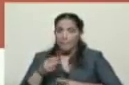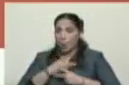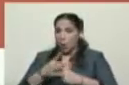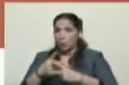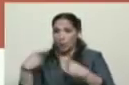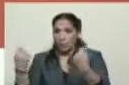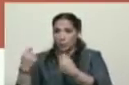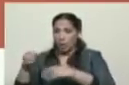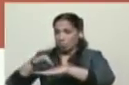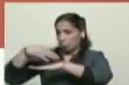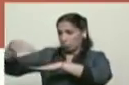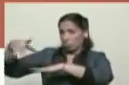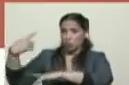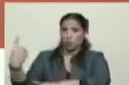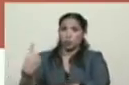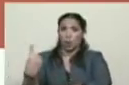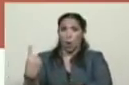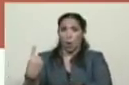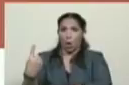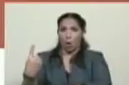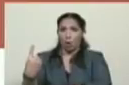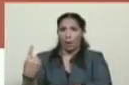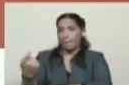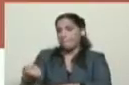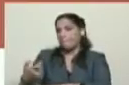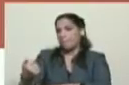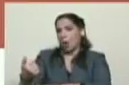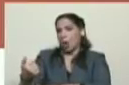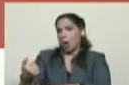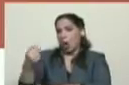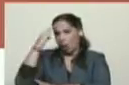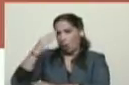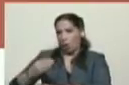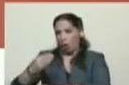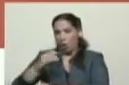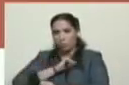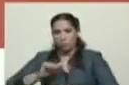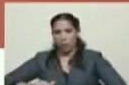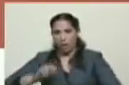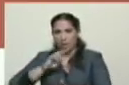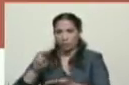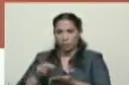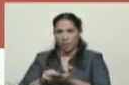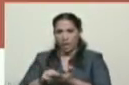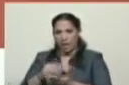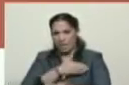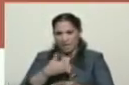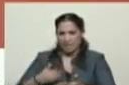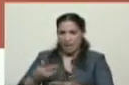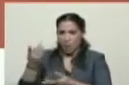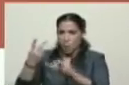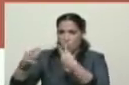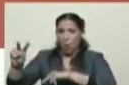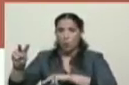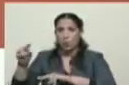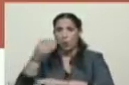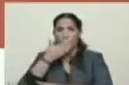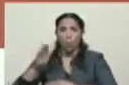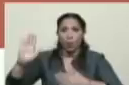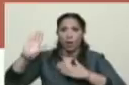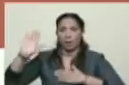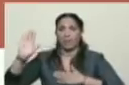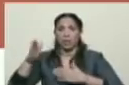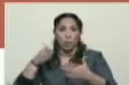otra vez a estos pocos efectivos de la Guardia Nacional que actuaron contra su juramento y contra